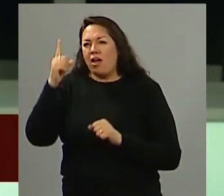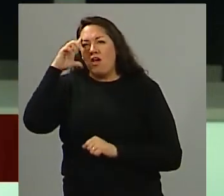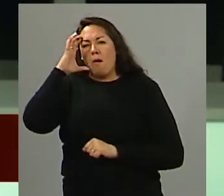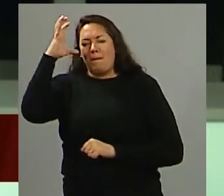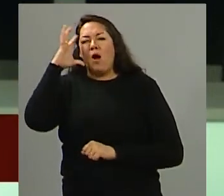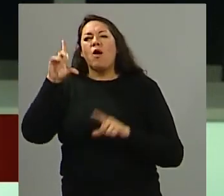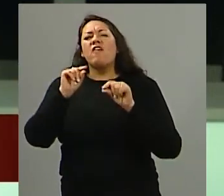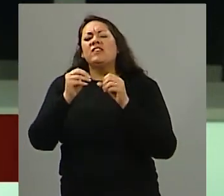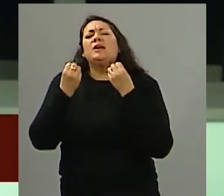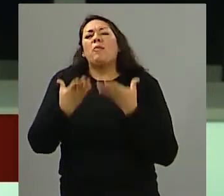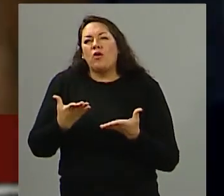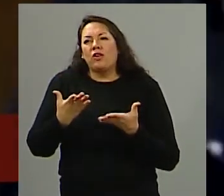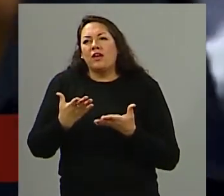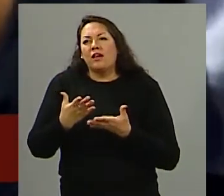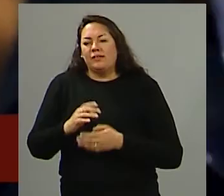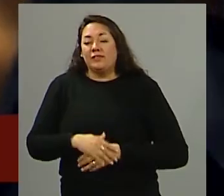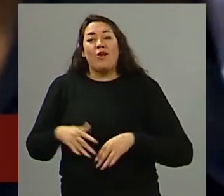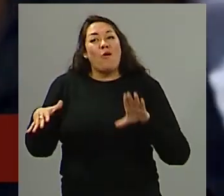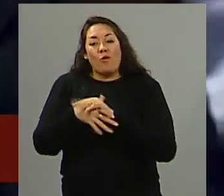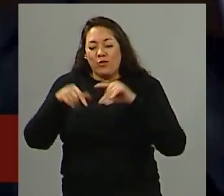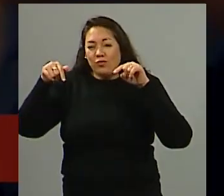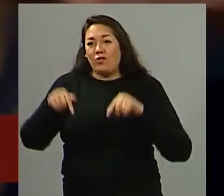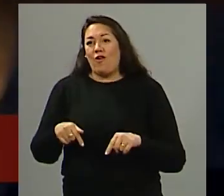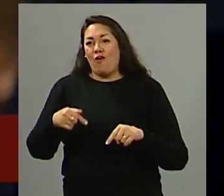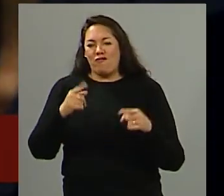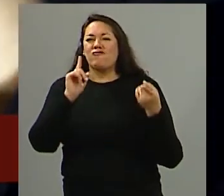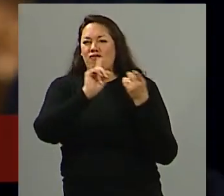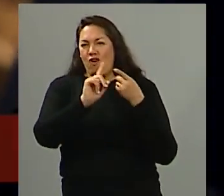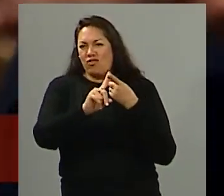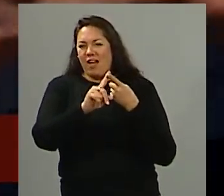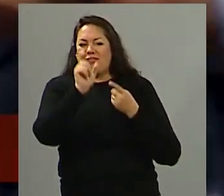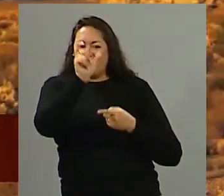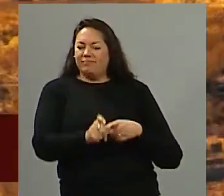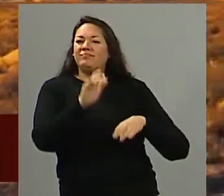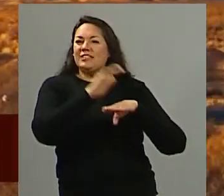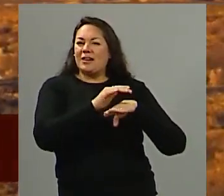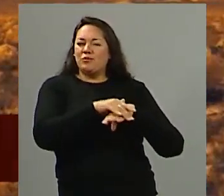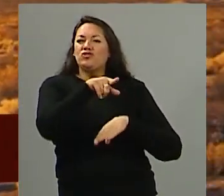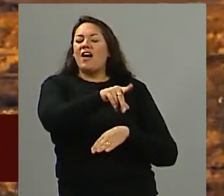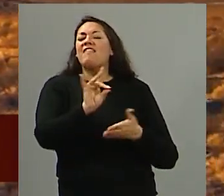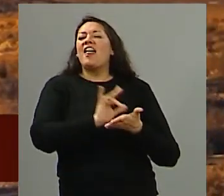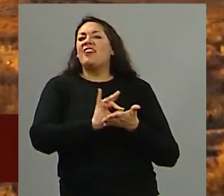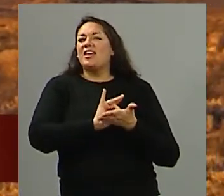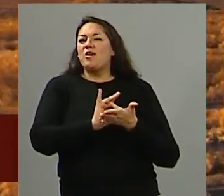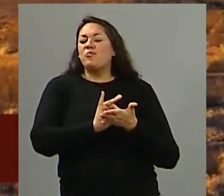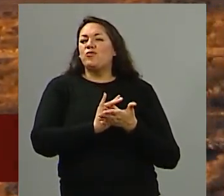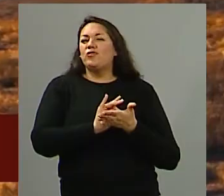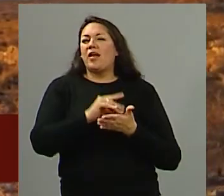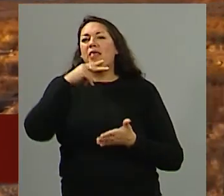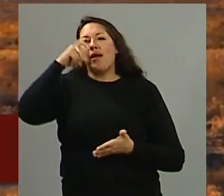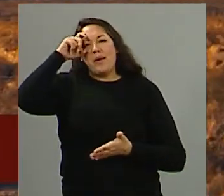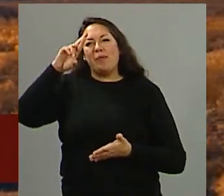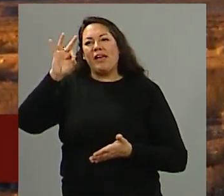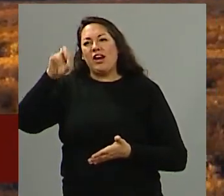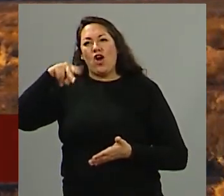porque te debo confesar que hoy día estuve en contacto muy permanente con nuestra diputada provincial Verónica Valverde que bueno